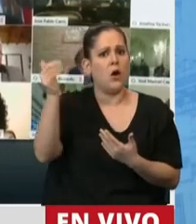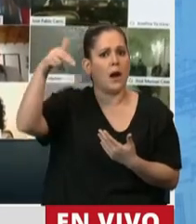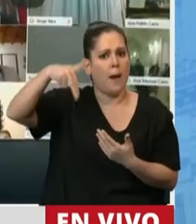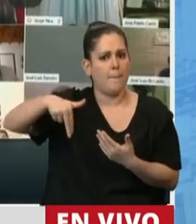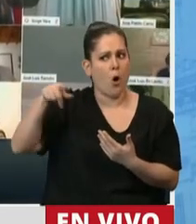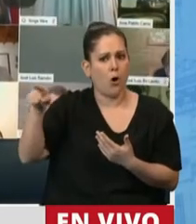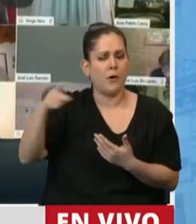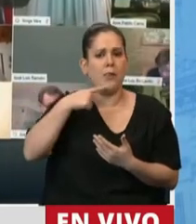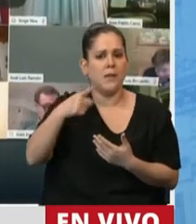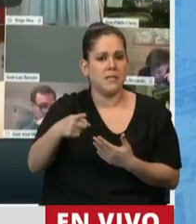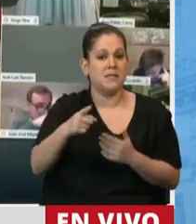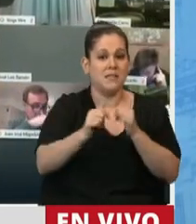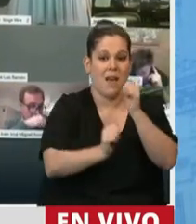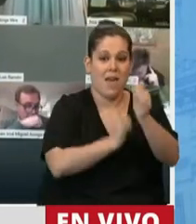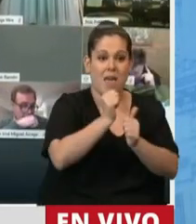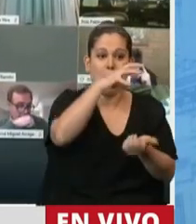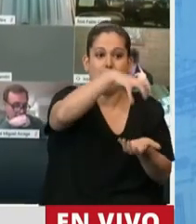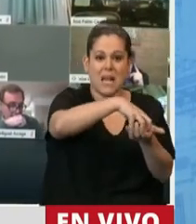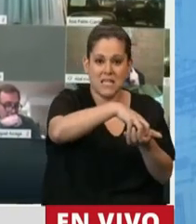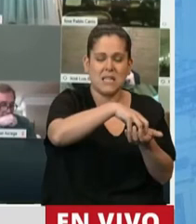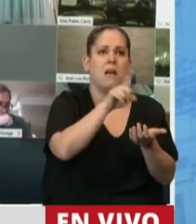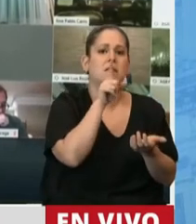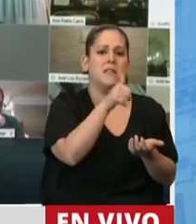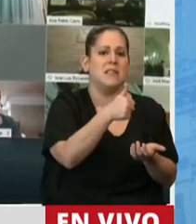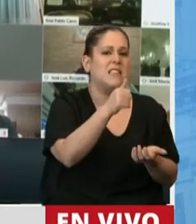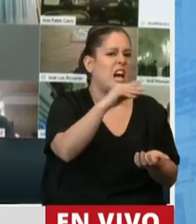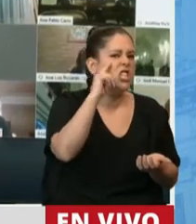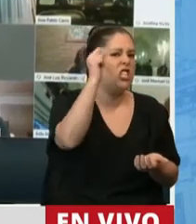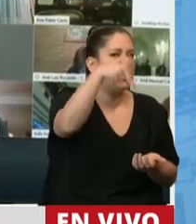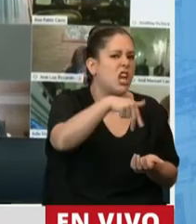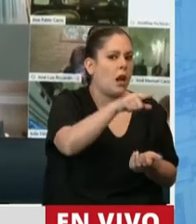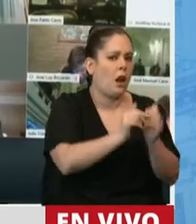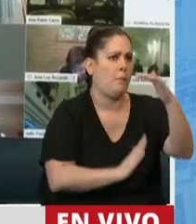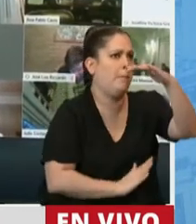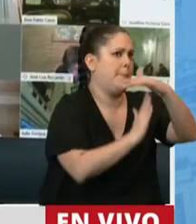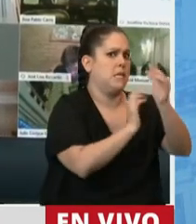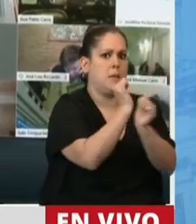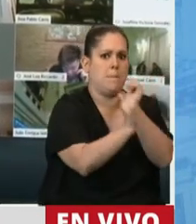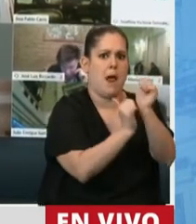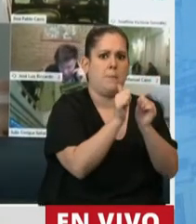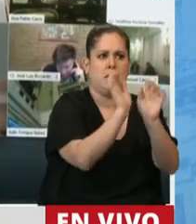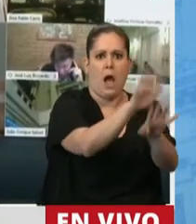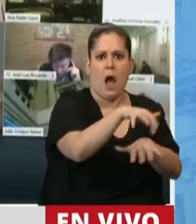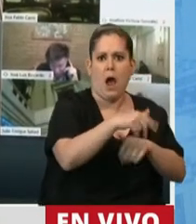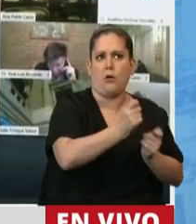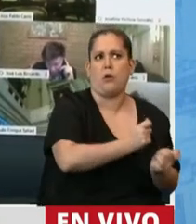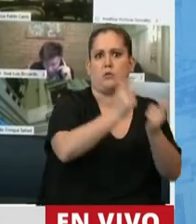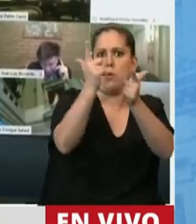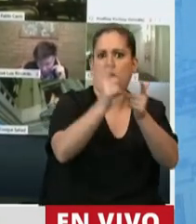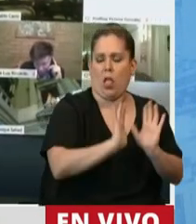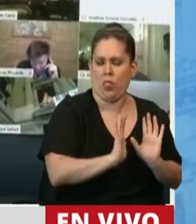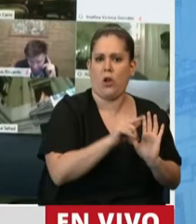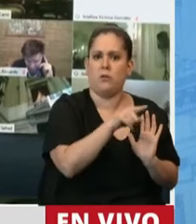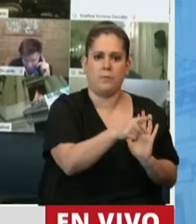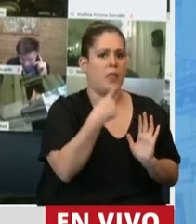una de las principales empresas del complejo agroexportador. Bueno, yo acá, en